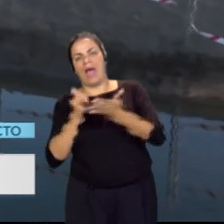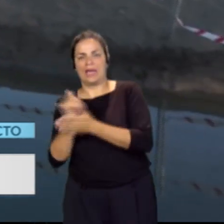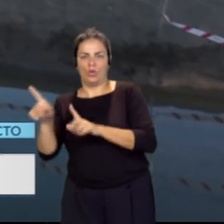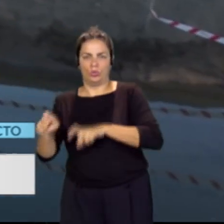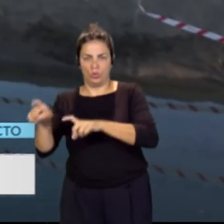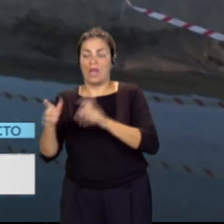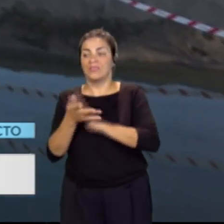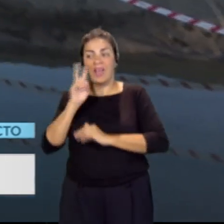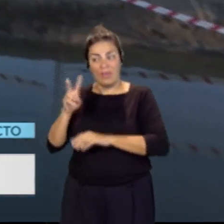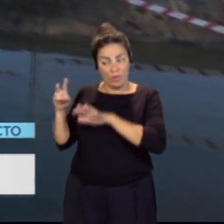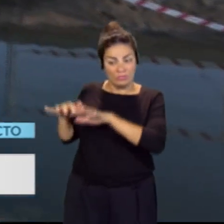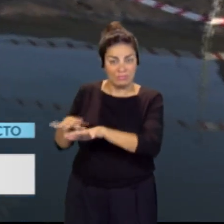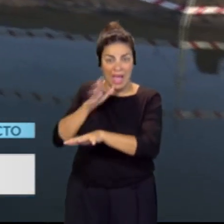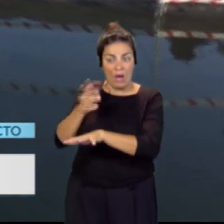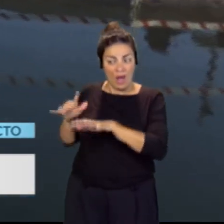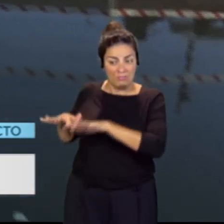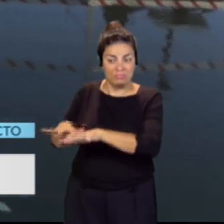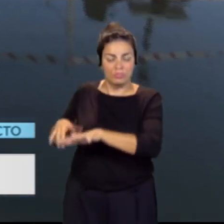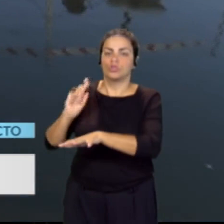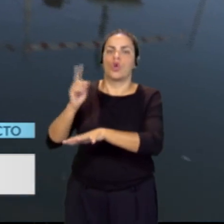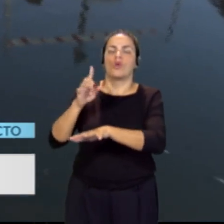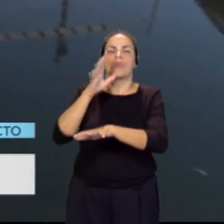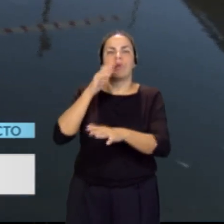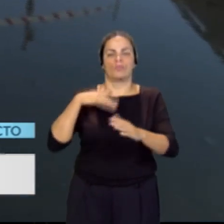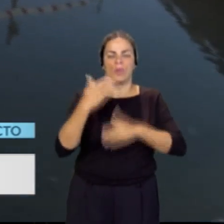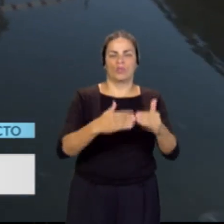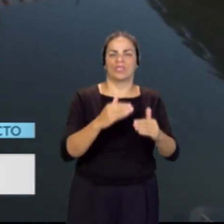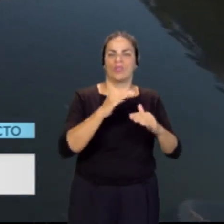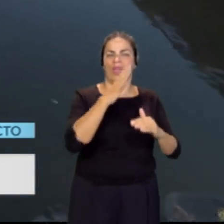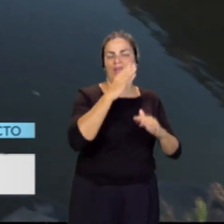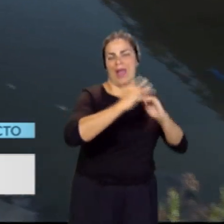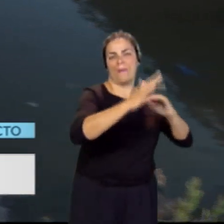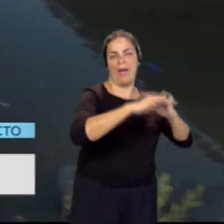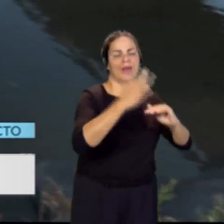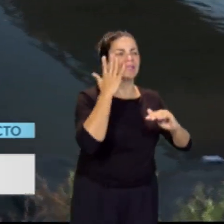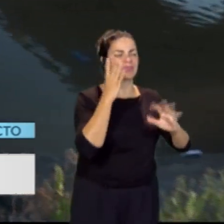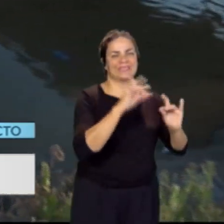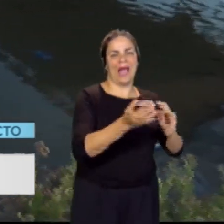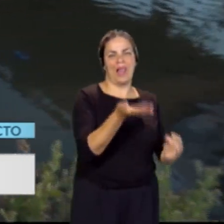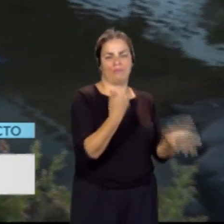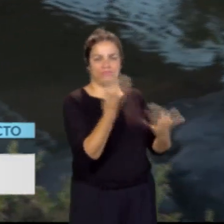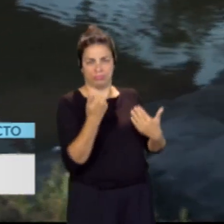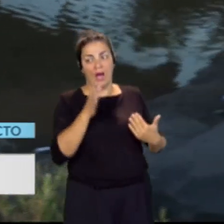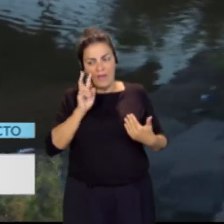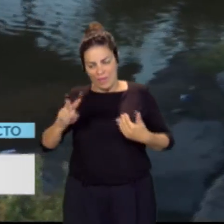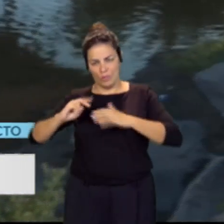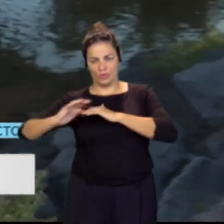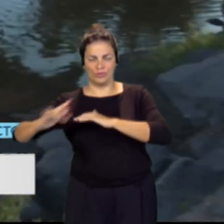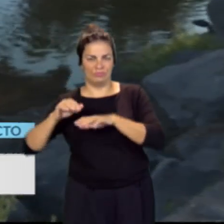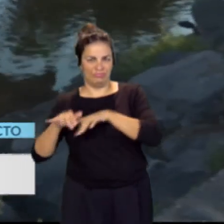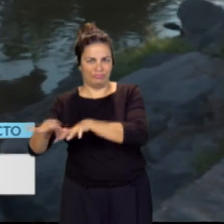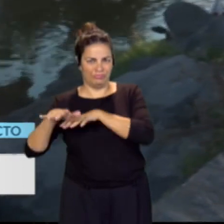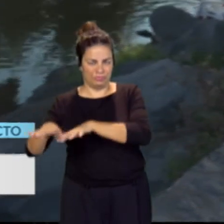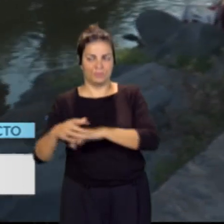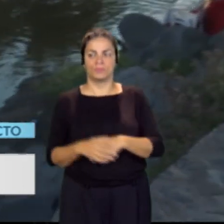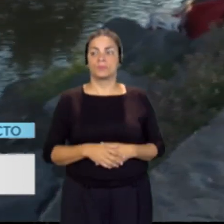agua que vemos solo procede de las almueras del proceso de desalación de agua de mar. Vemos esta imagen, Juan, a lo mejor llama un poco la atención, pero hay que decir